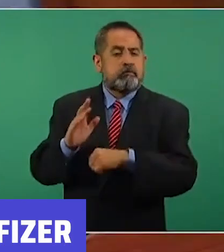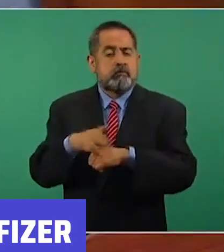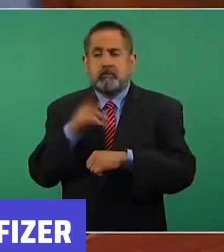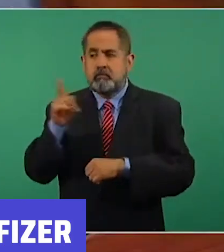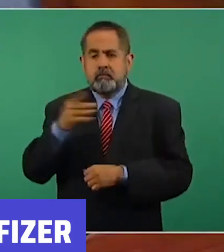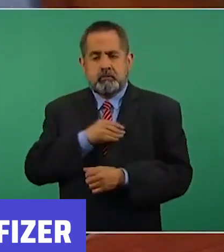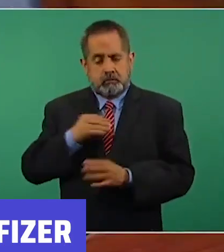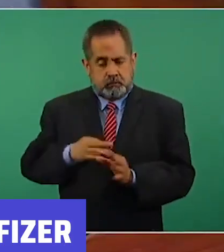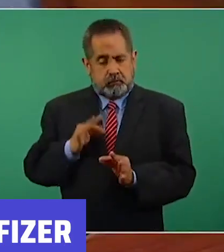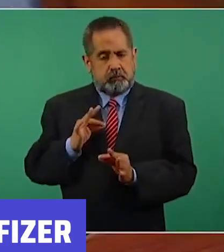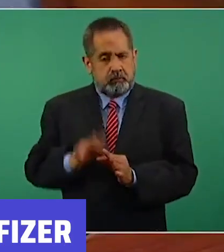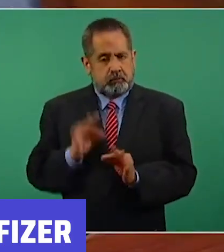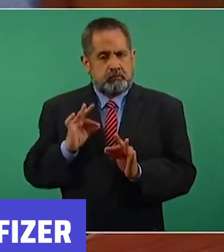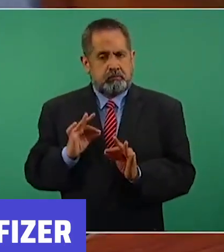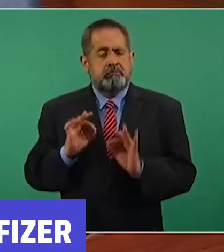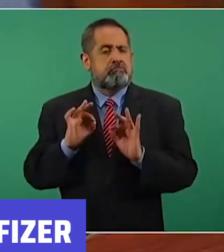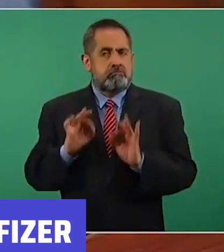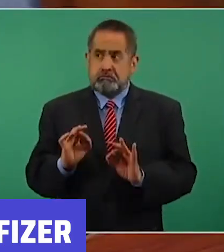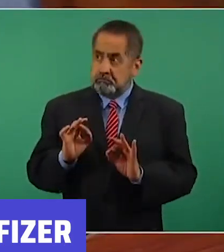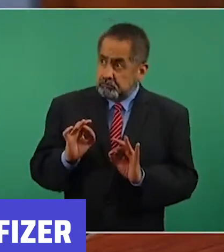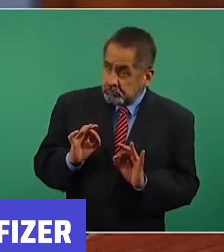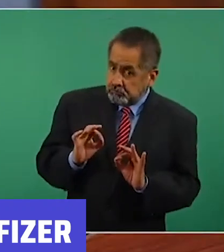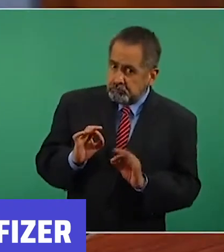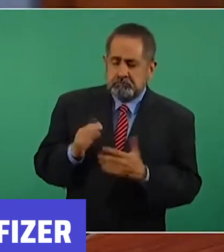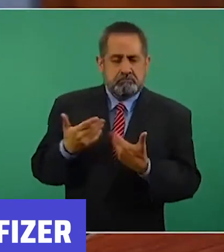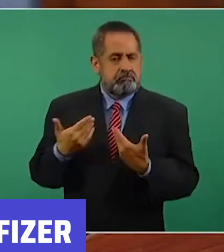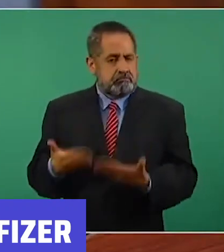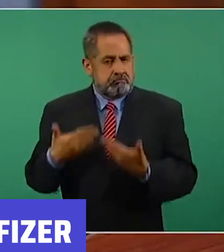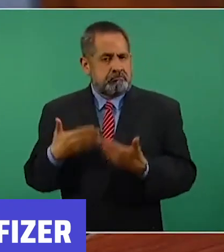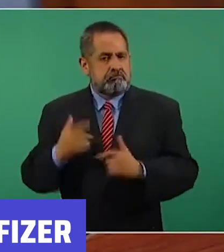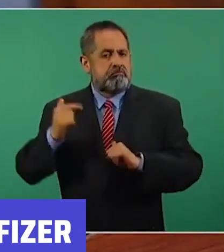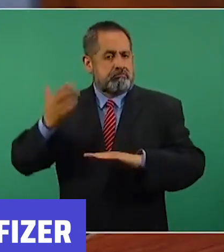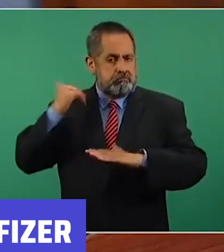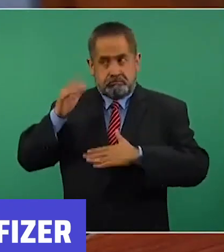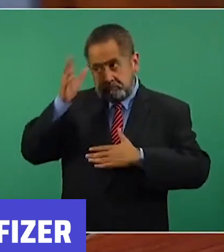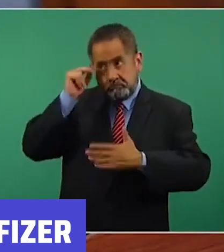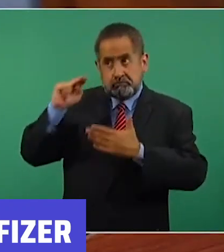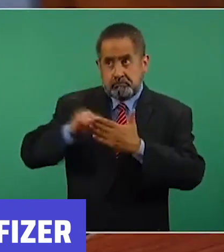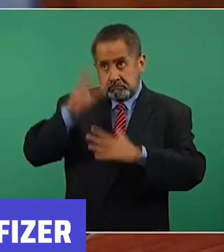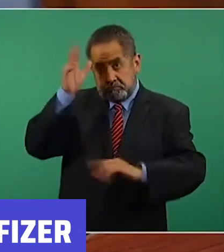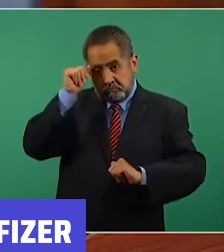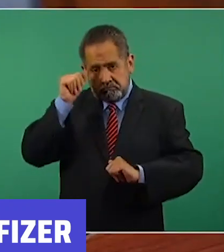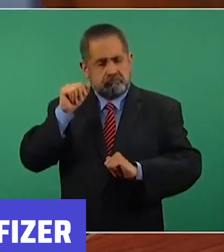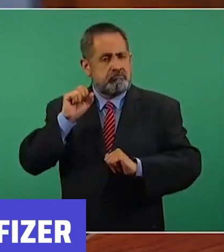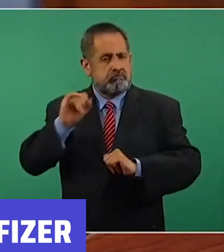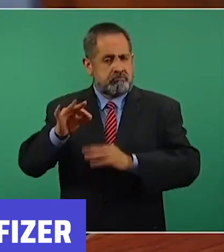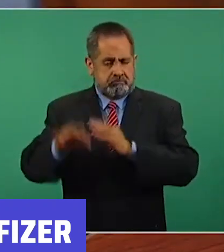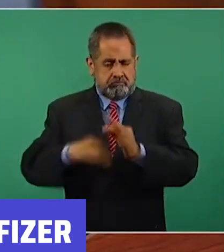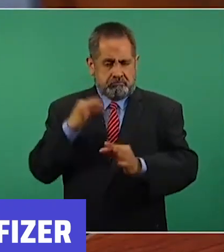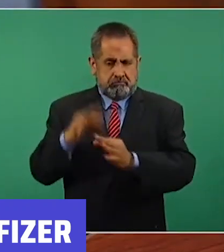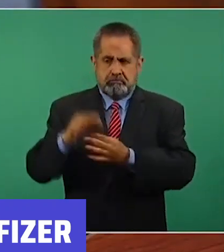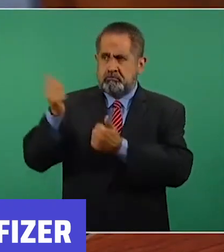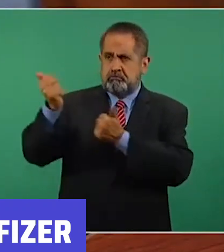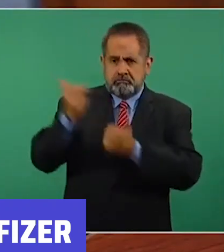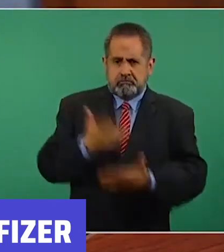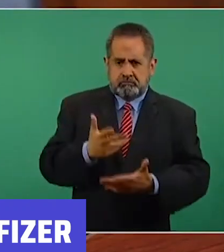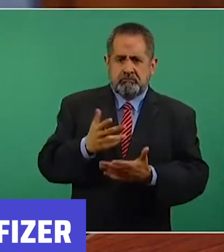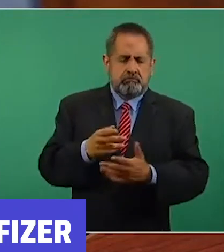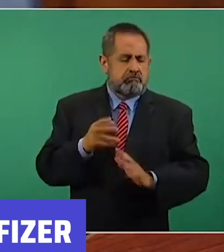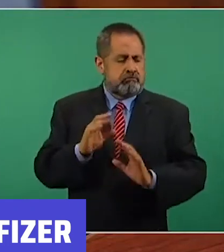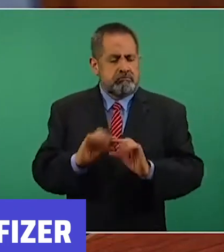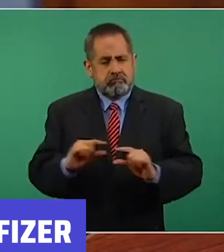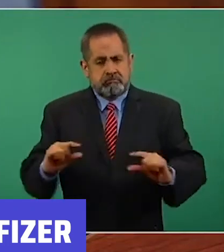cumpliendo con el compromiso de enviar las vacunas.